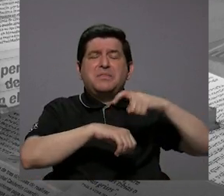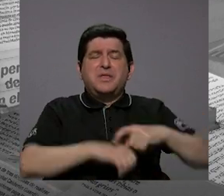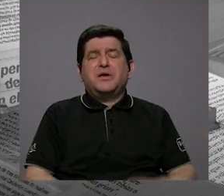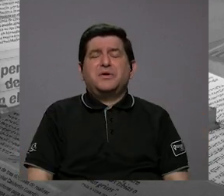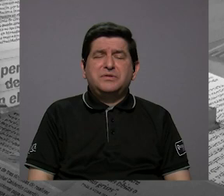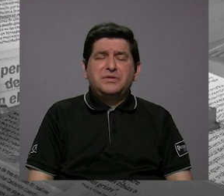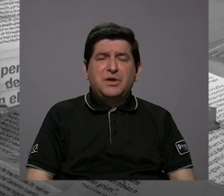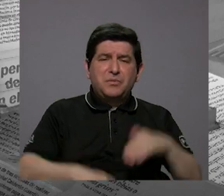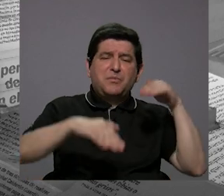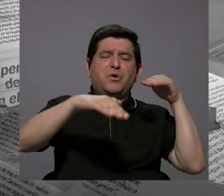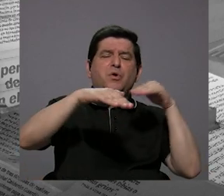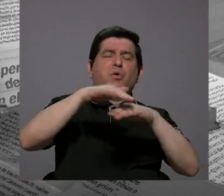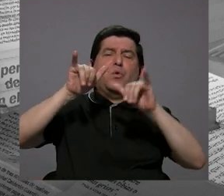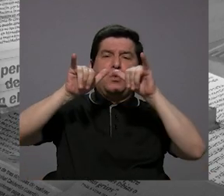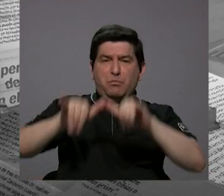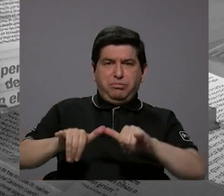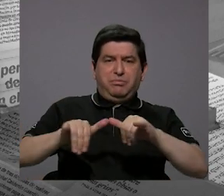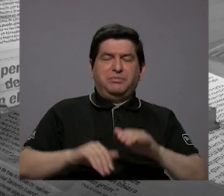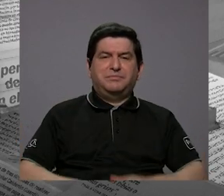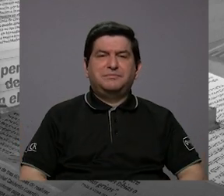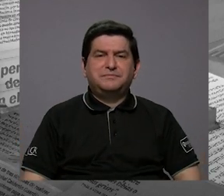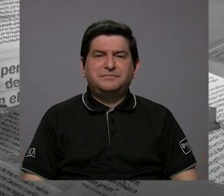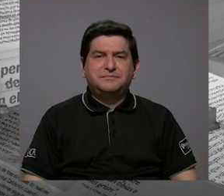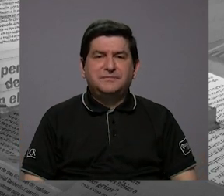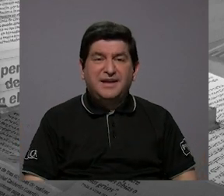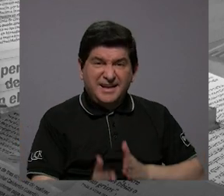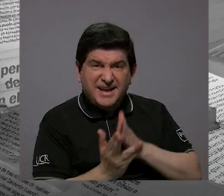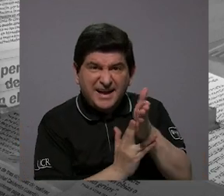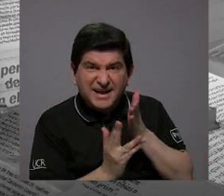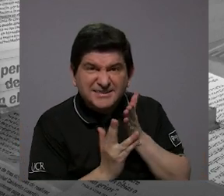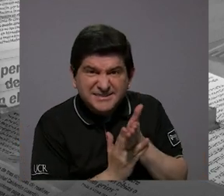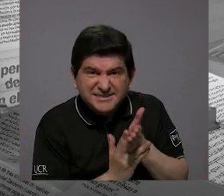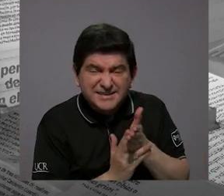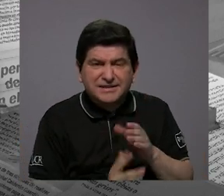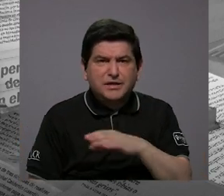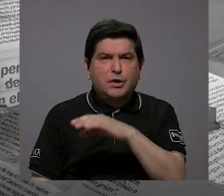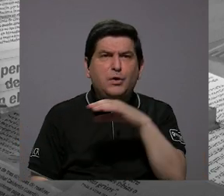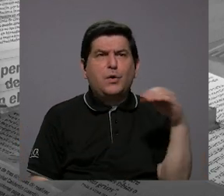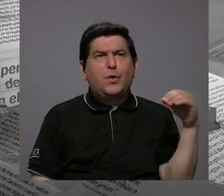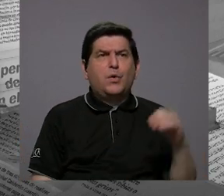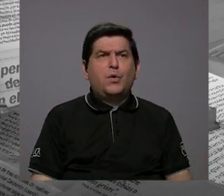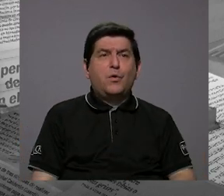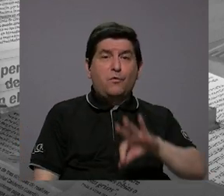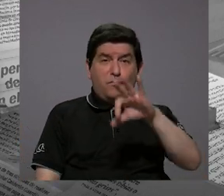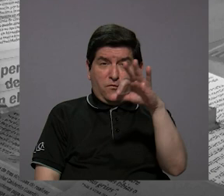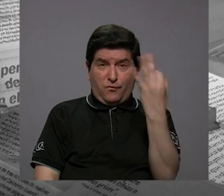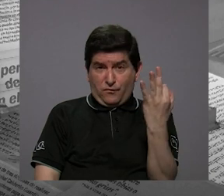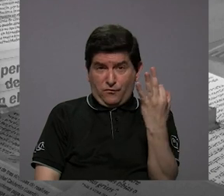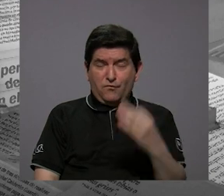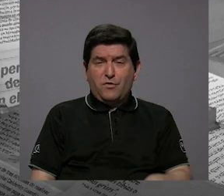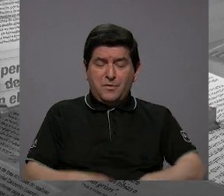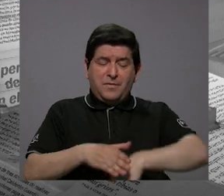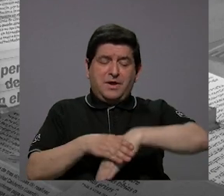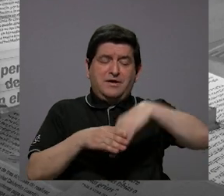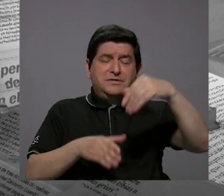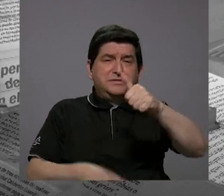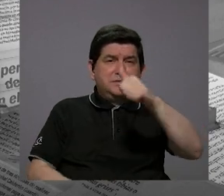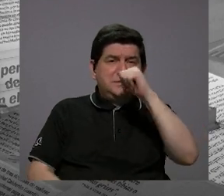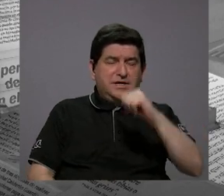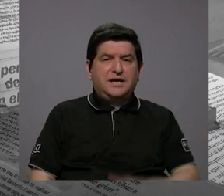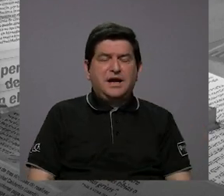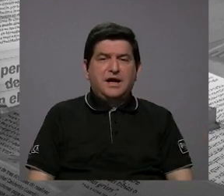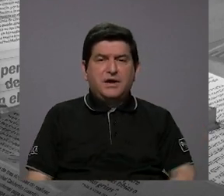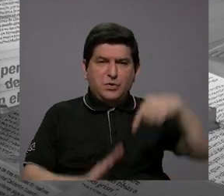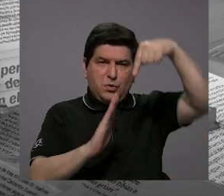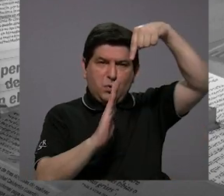tiempo geológico, y el acceso o la forma en que se extrae el agua por